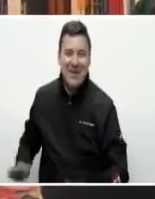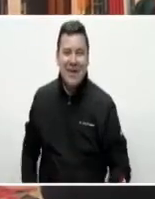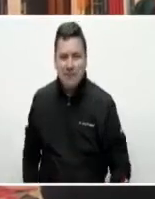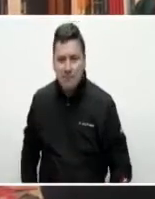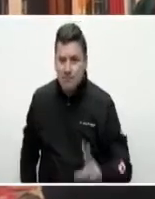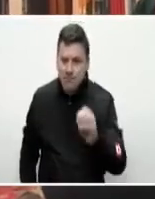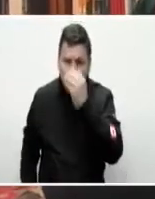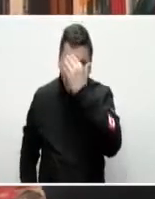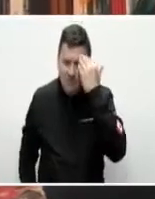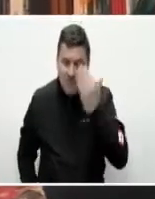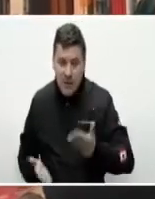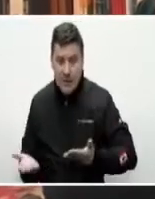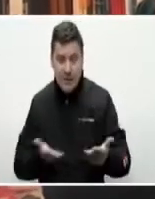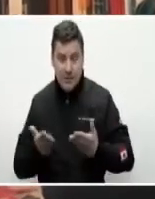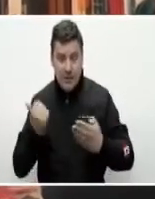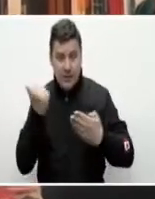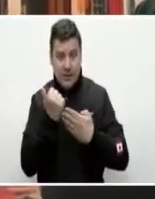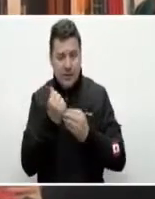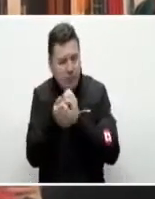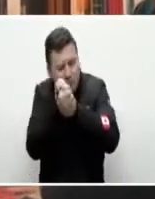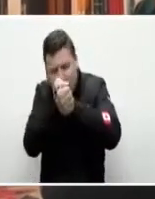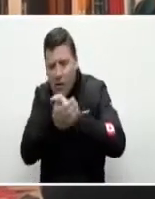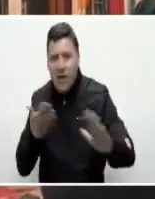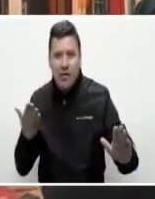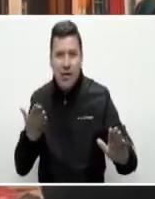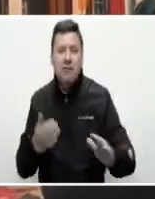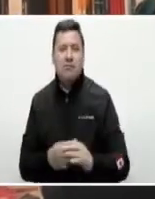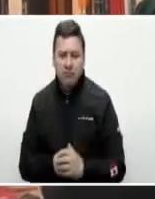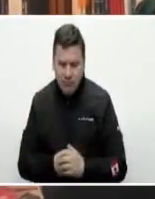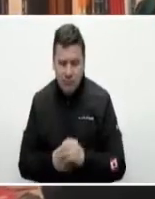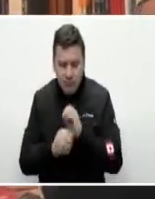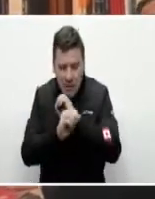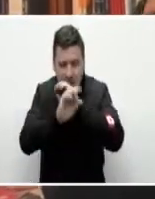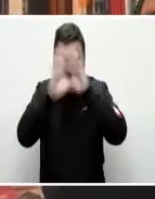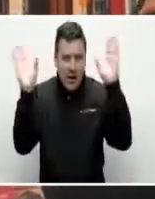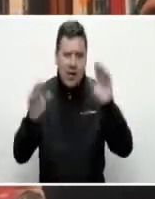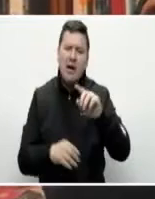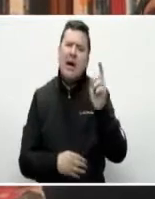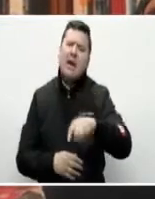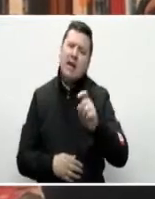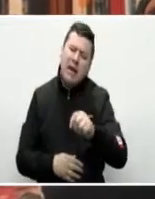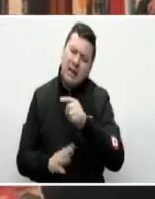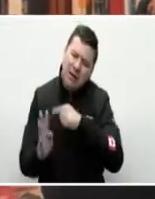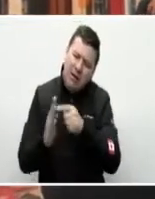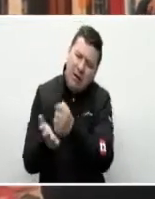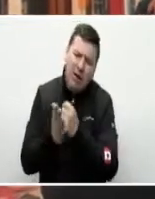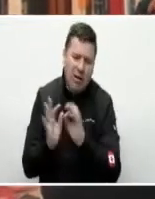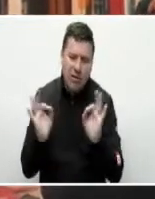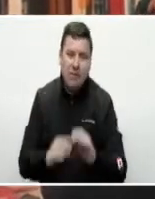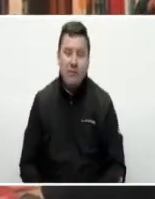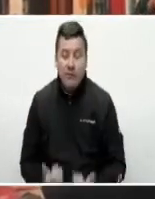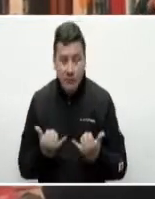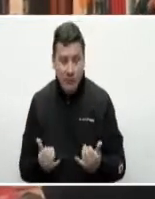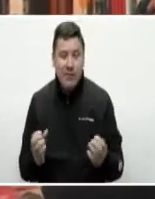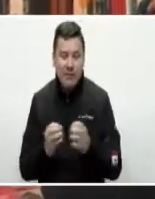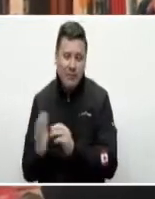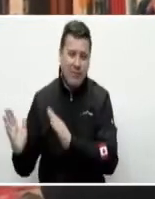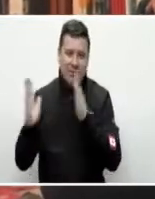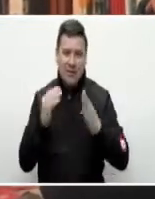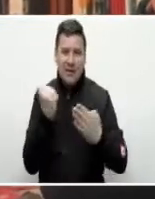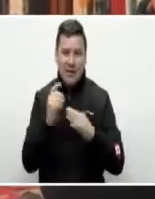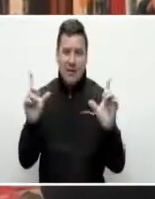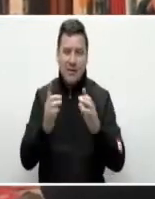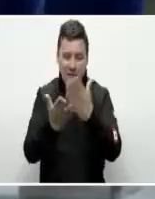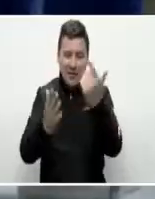no olviden que los servicios que presta el Sena son totalmente gratuitos transparentes y no necesitan intermediarios hasta aquí otro capítulo de